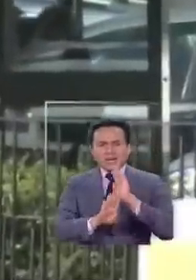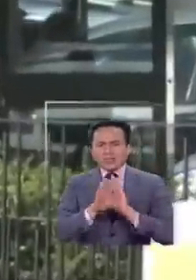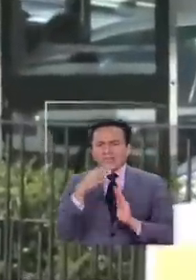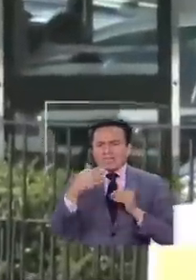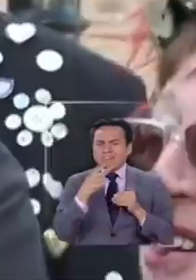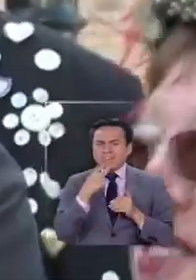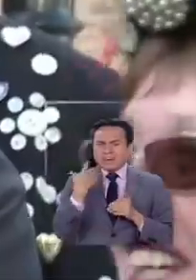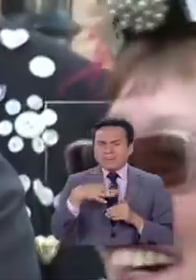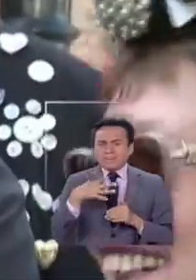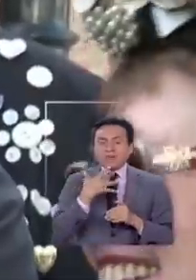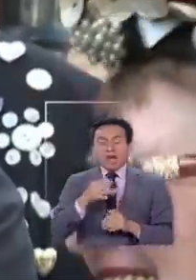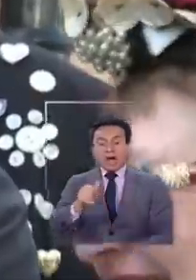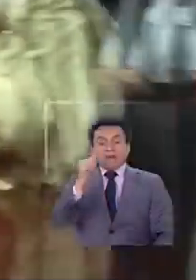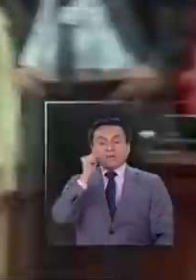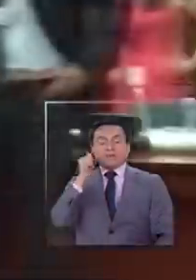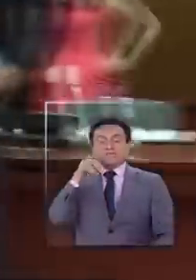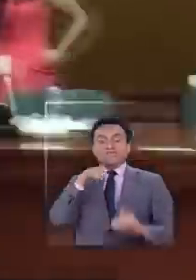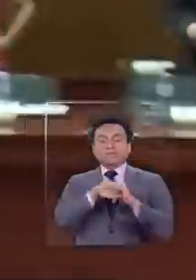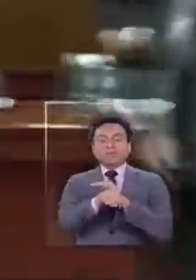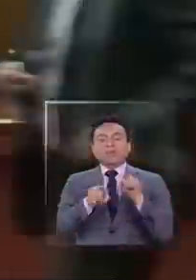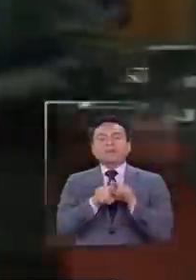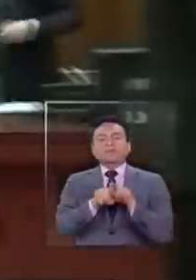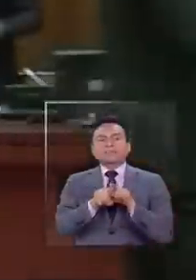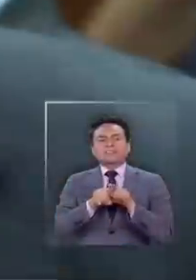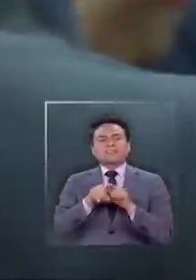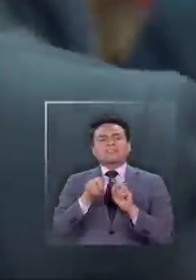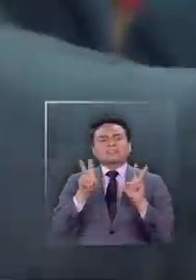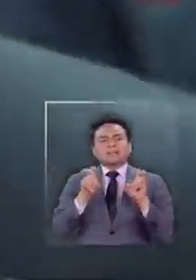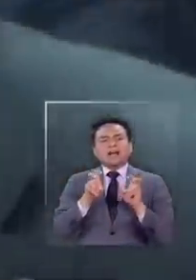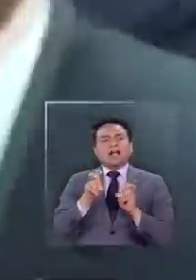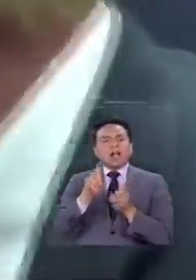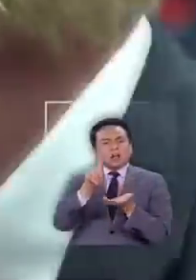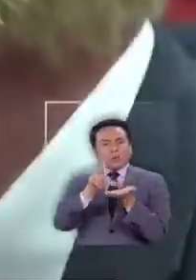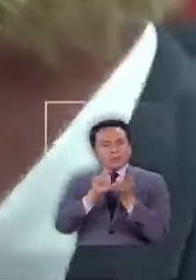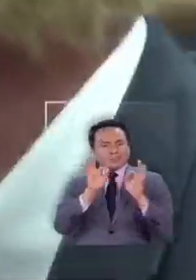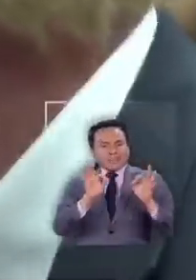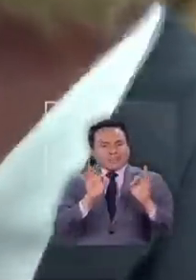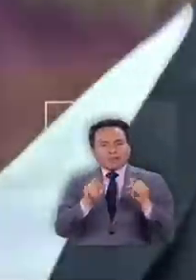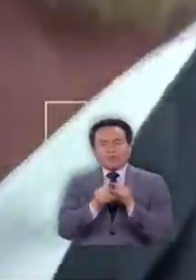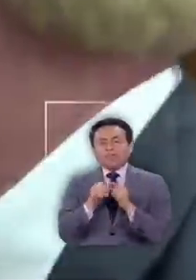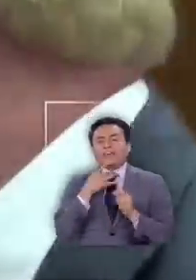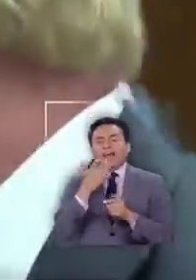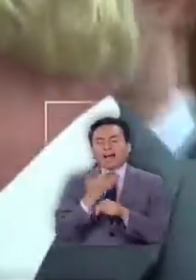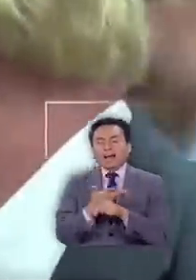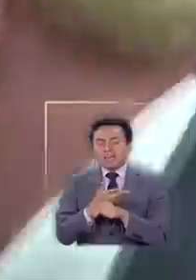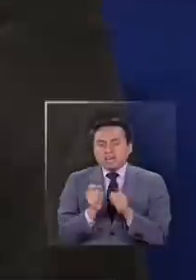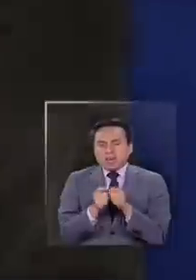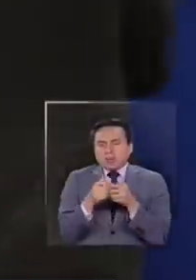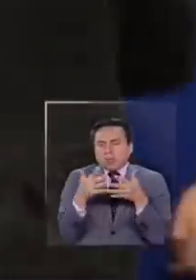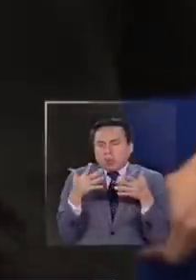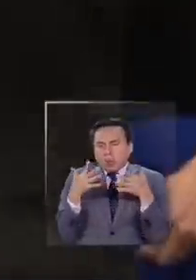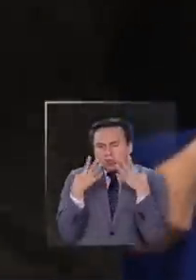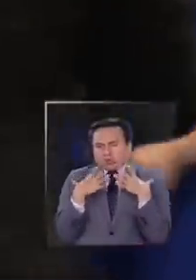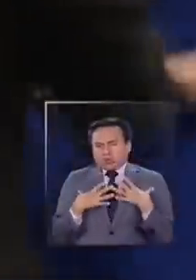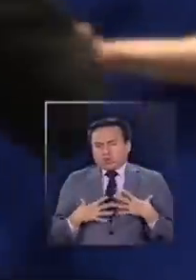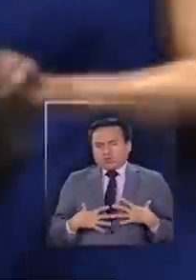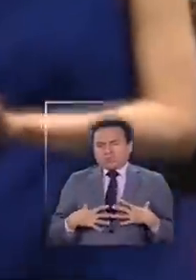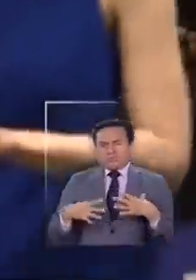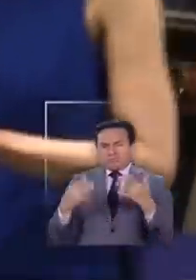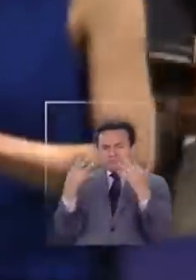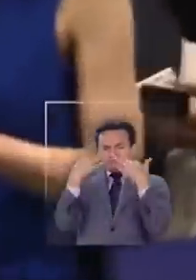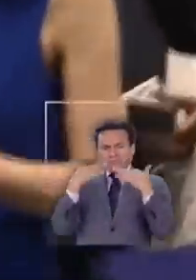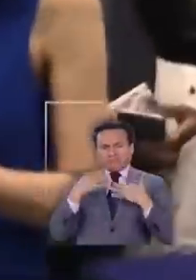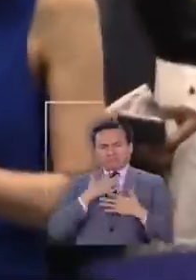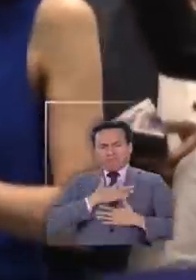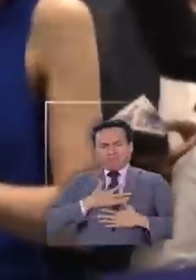que ayer fuera internado en el Hospital St. de Londres, debido al aumento en la intensidad de sus síntomas del